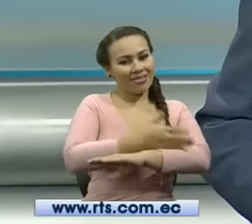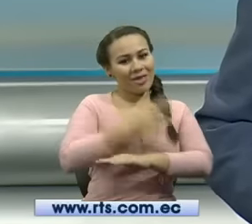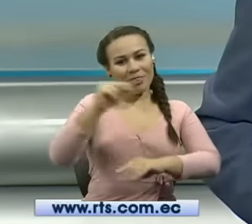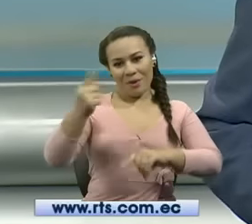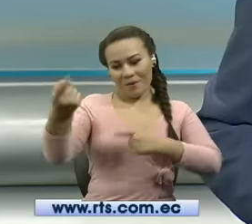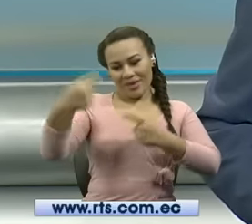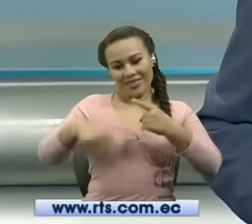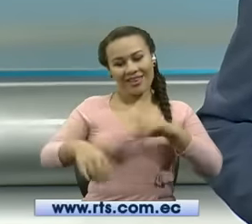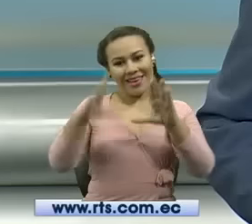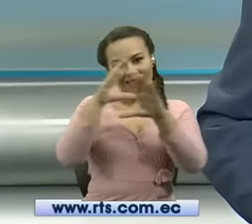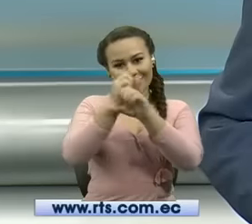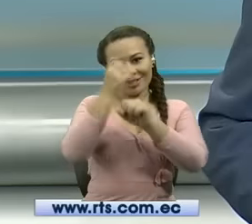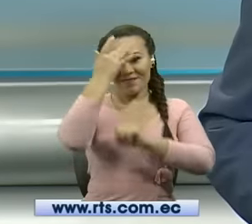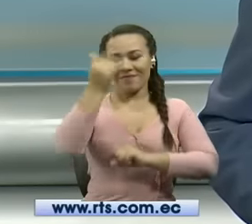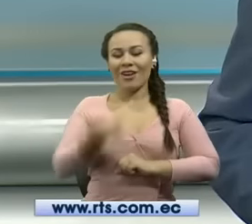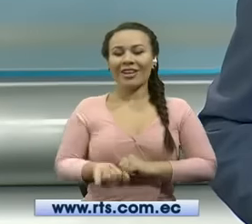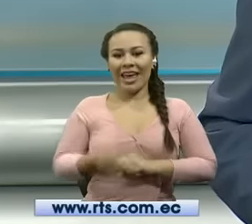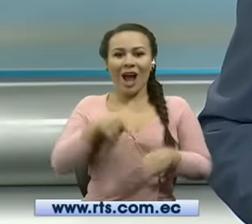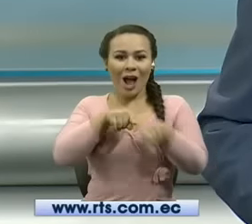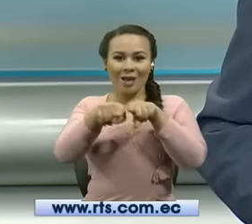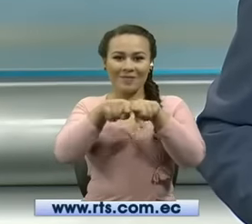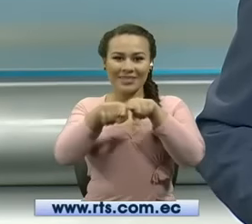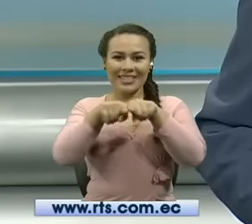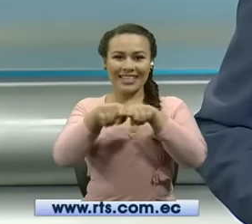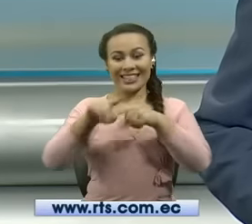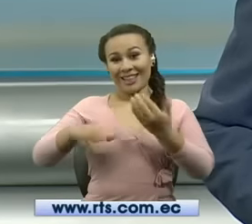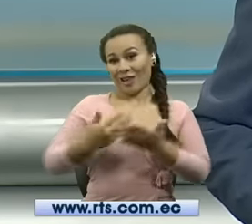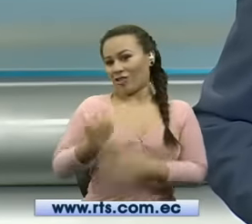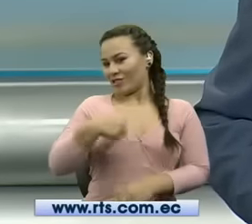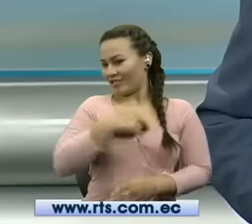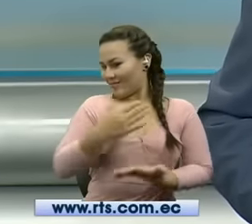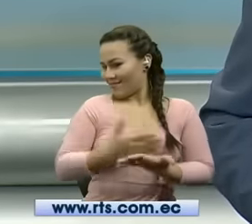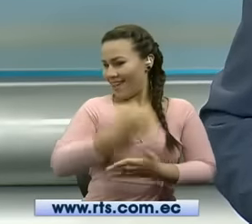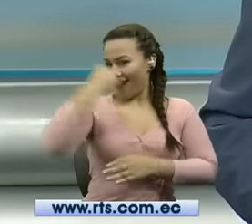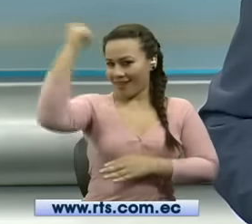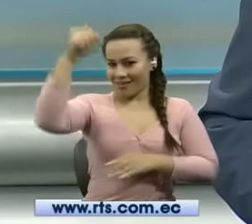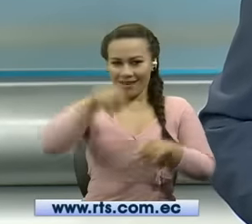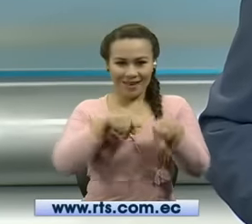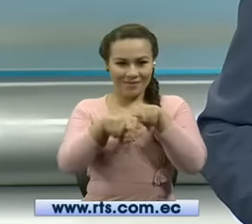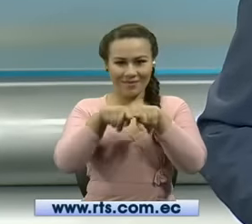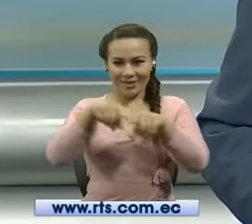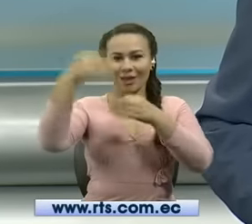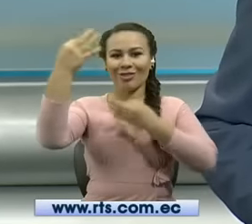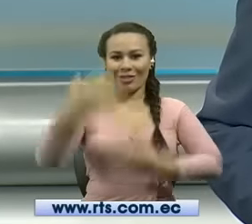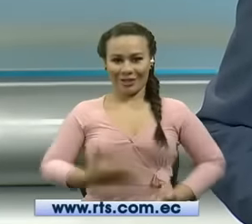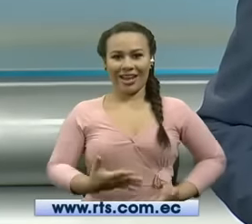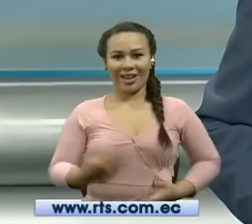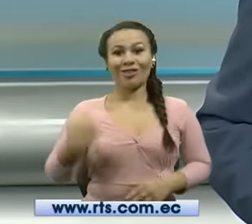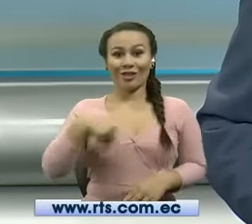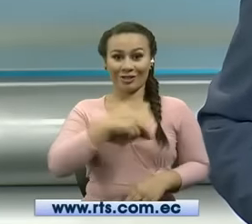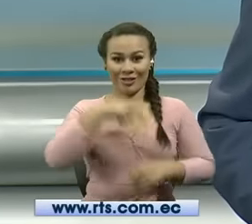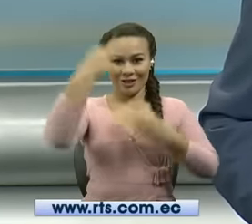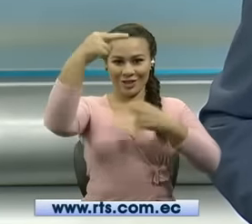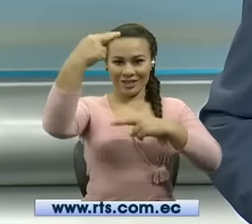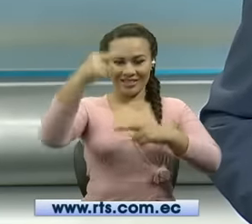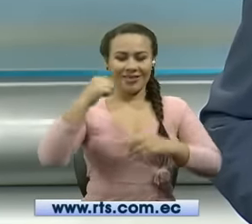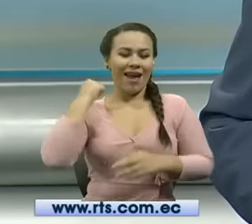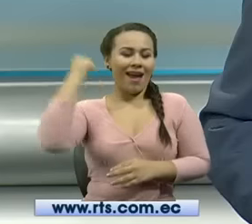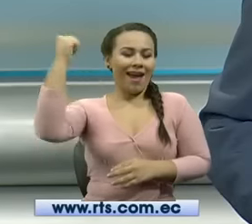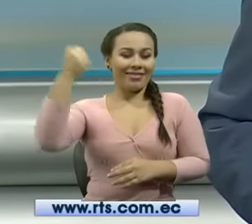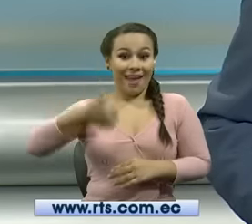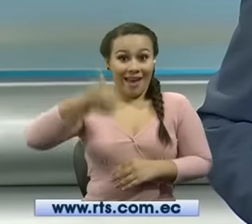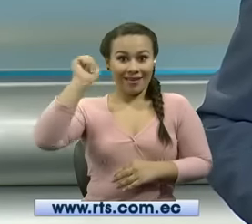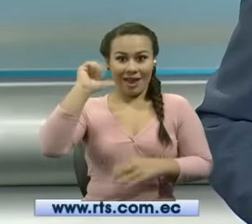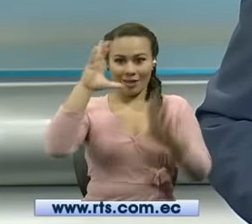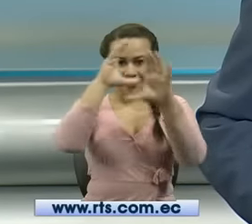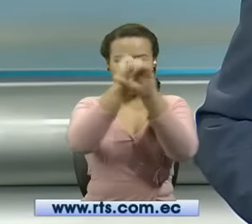de asistir en vista, insisto, de la competencia en la que quedamos campeones combate total, la noticia campeón fue una noche espectacular,